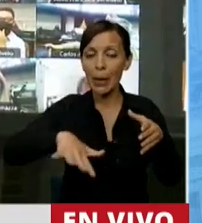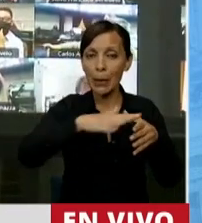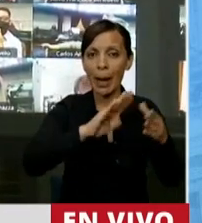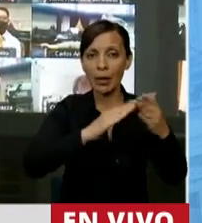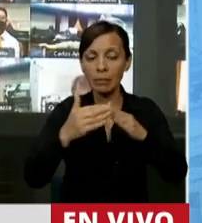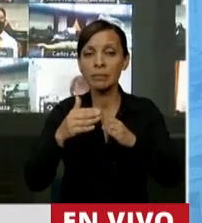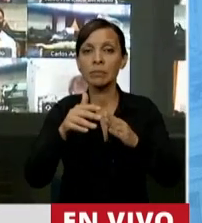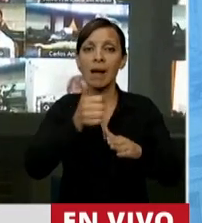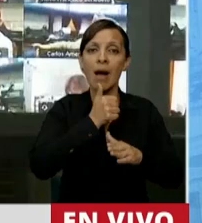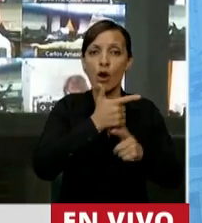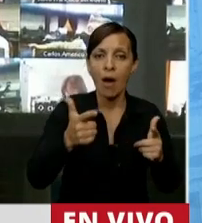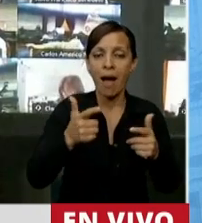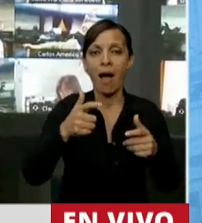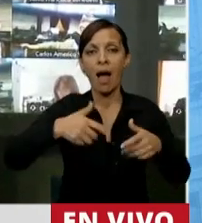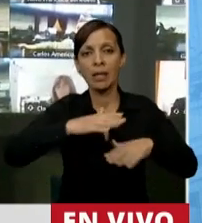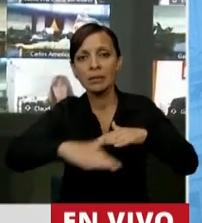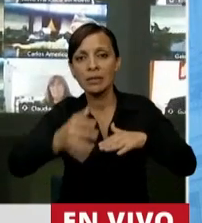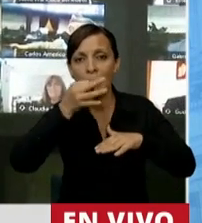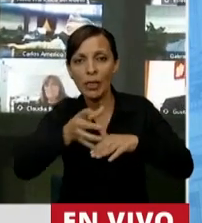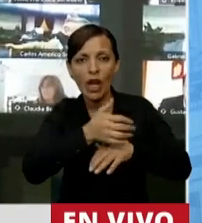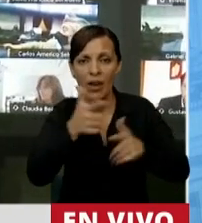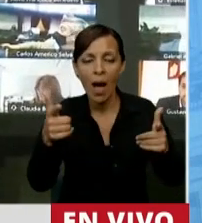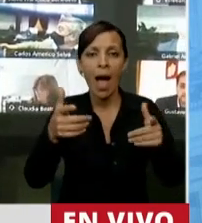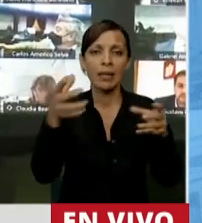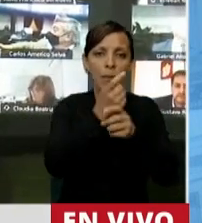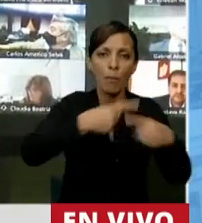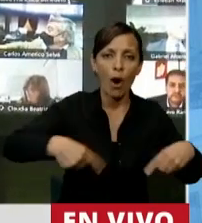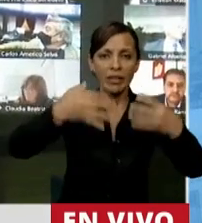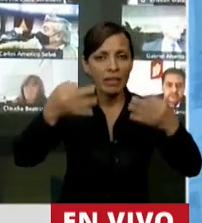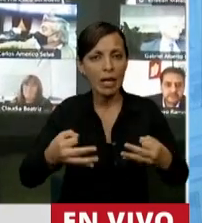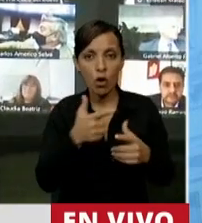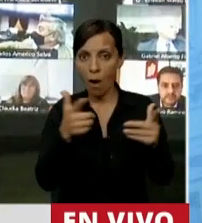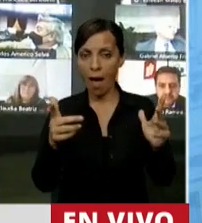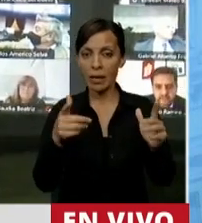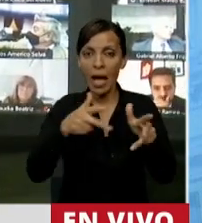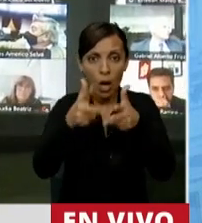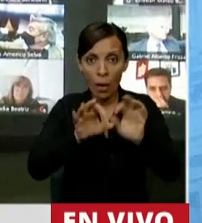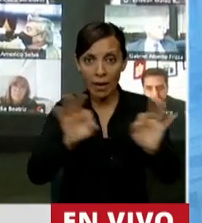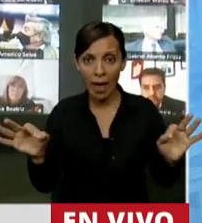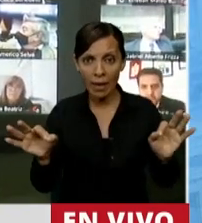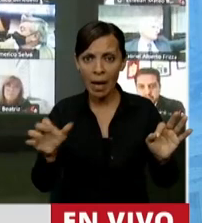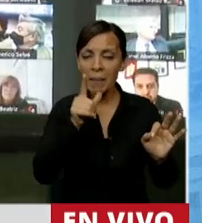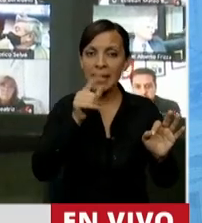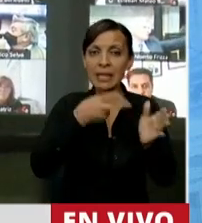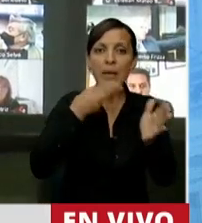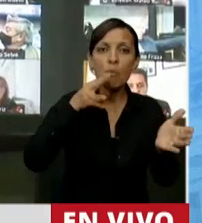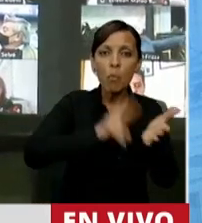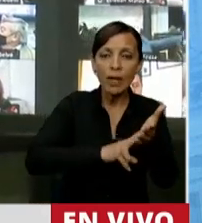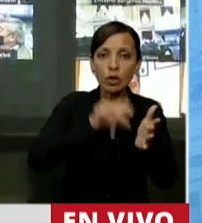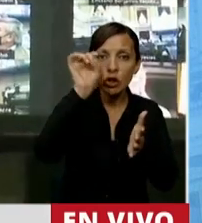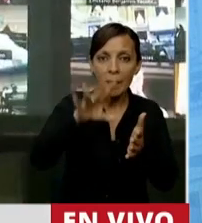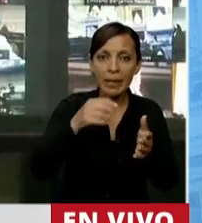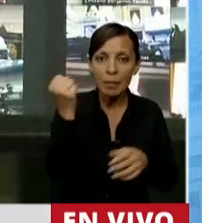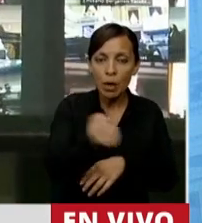acceso al agua, al saneamiento, al transporte, a la vida digna. ¿Solamente importa la baja de impuestos? En ese